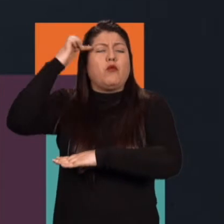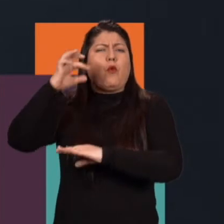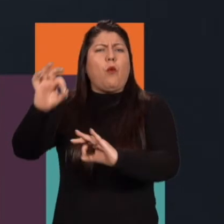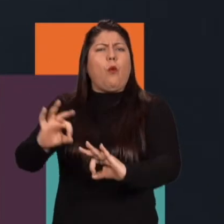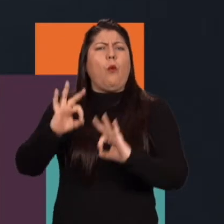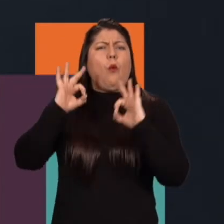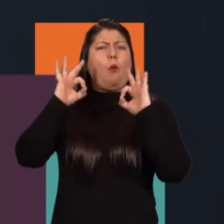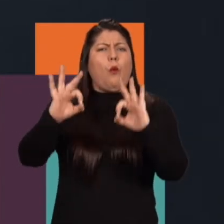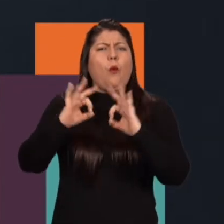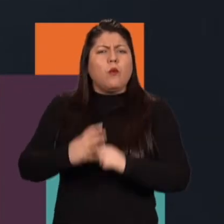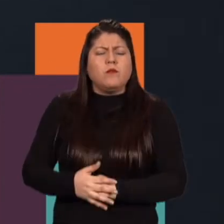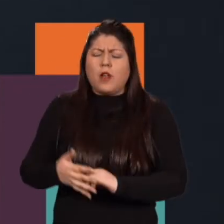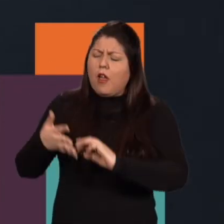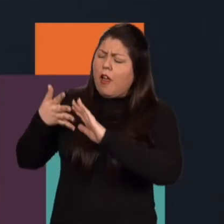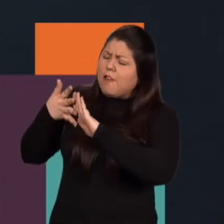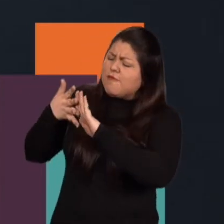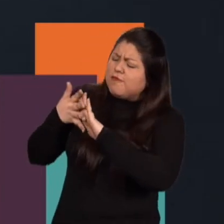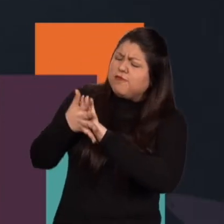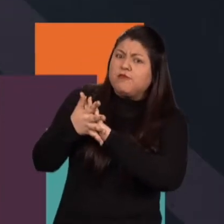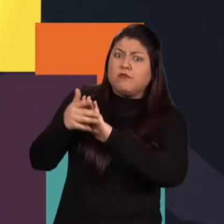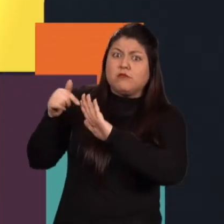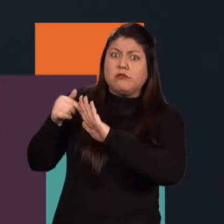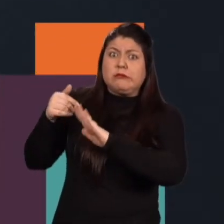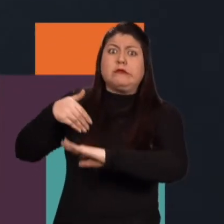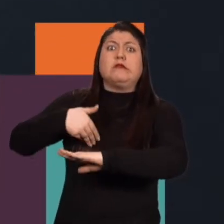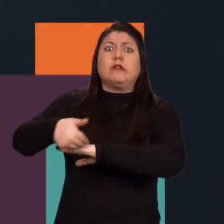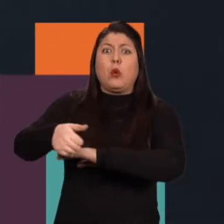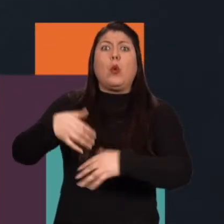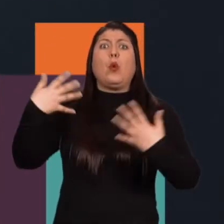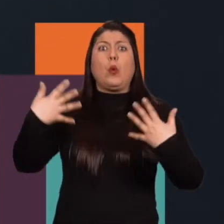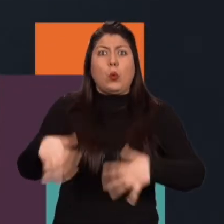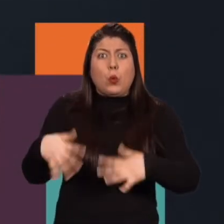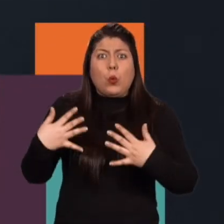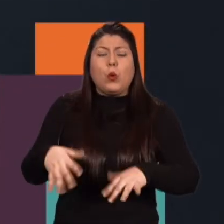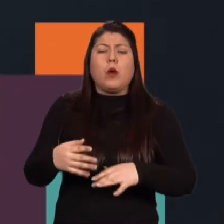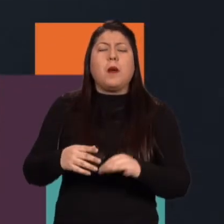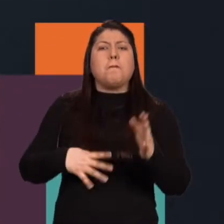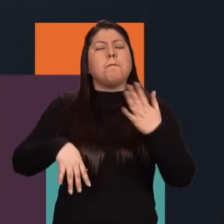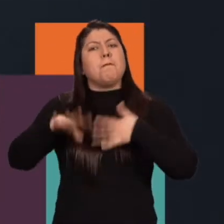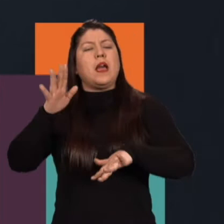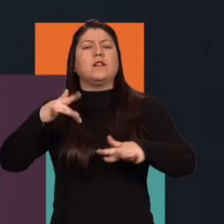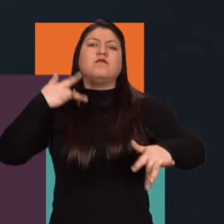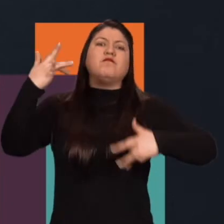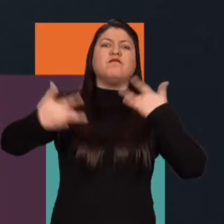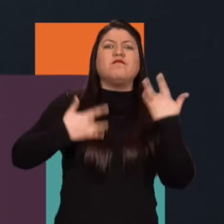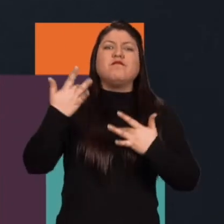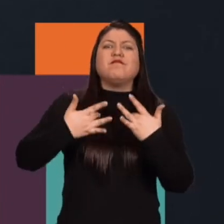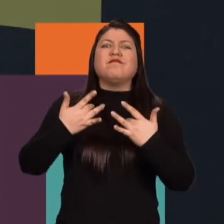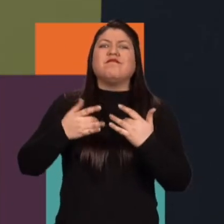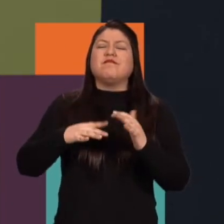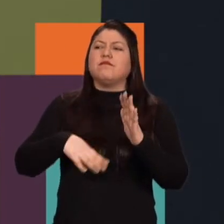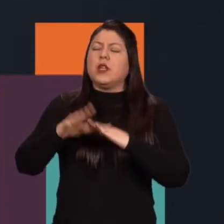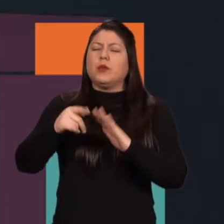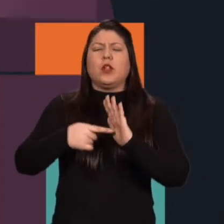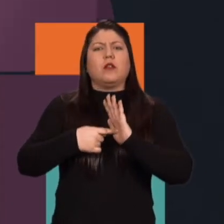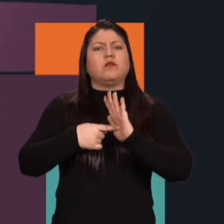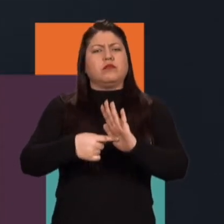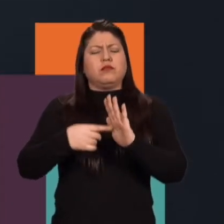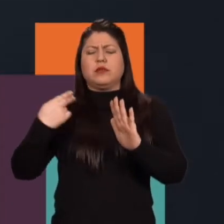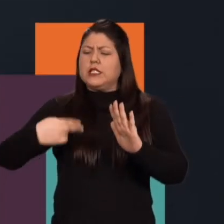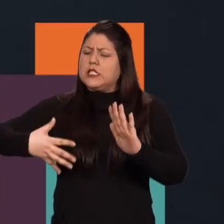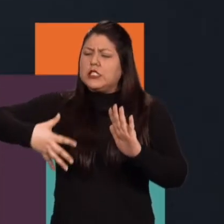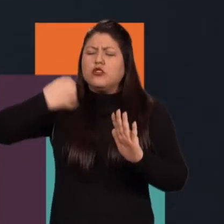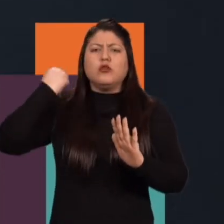profesionalismo porque digamos que es una narrativa exigente que es de mucho más entretenimiento y además que estás